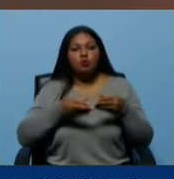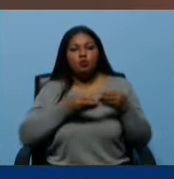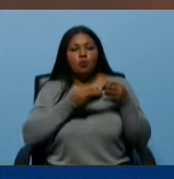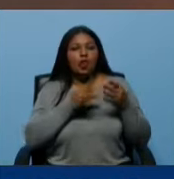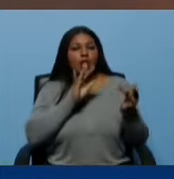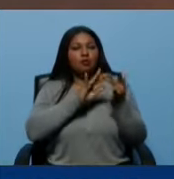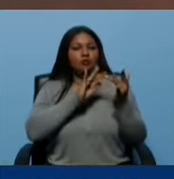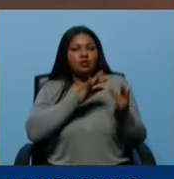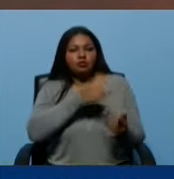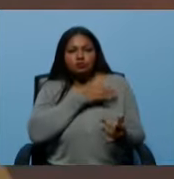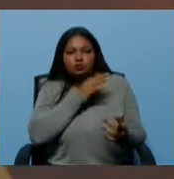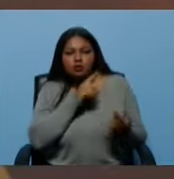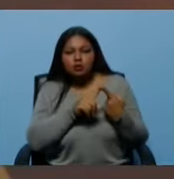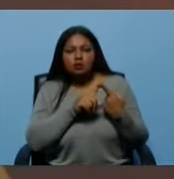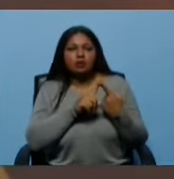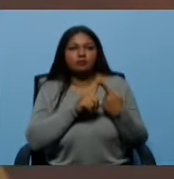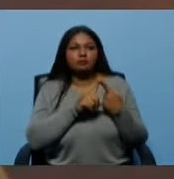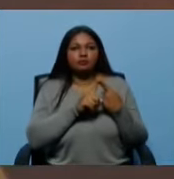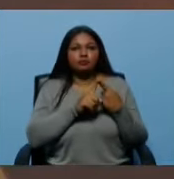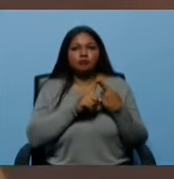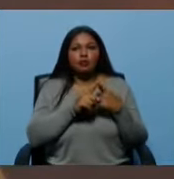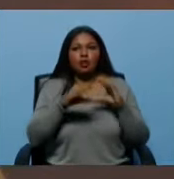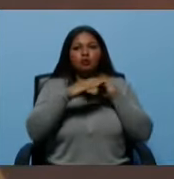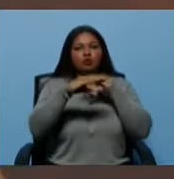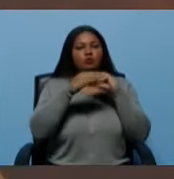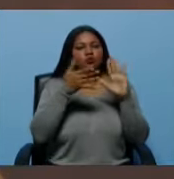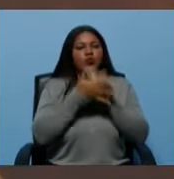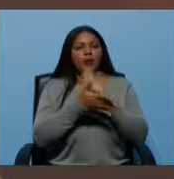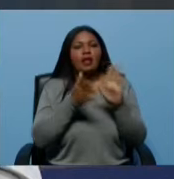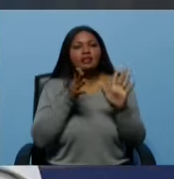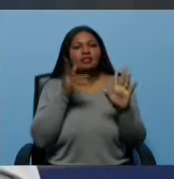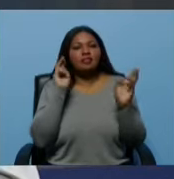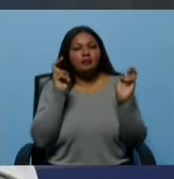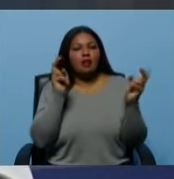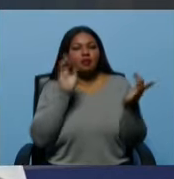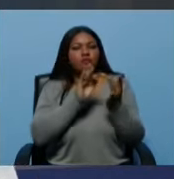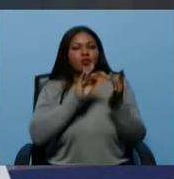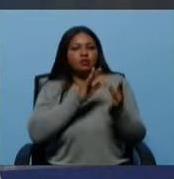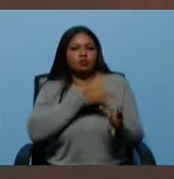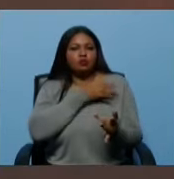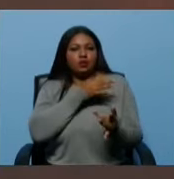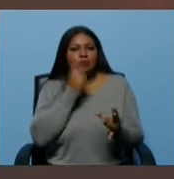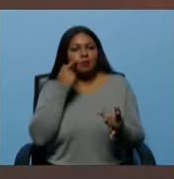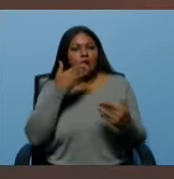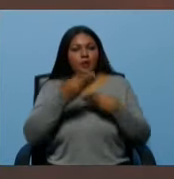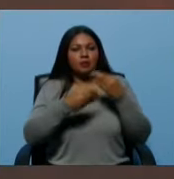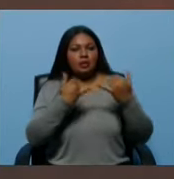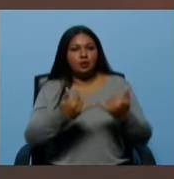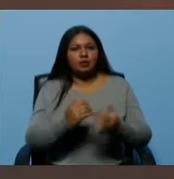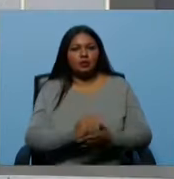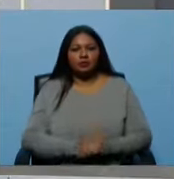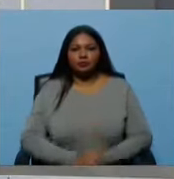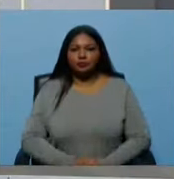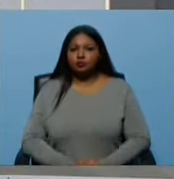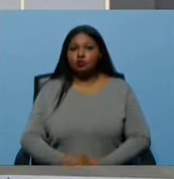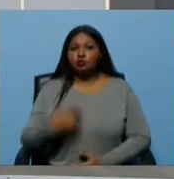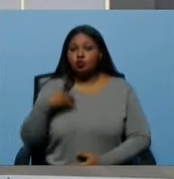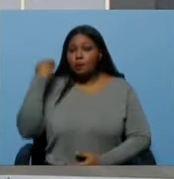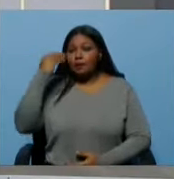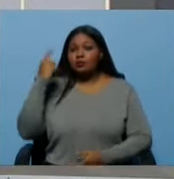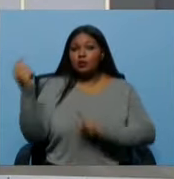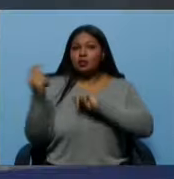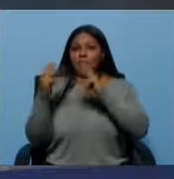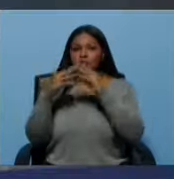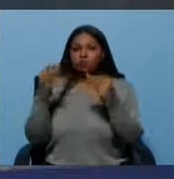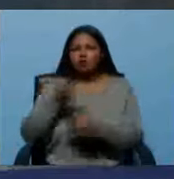las redes sociales, en la camionetica, sobre el tema de las redes sociales sobre eso que se va a dar en este momento. Yo creo que esto es un debate de toda